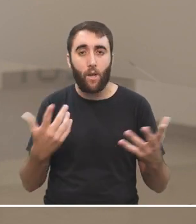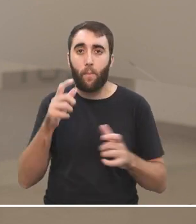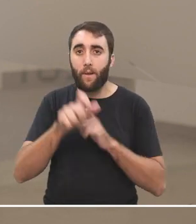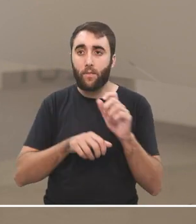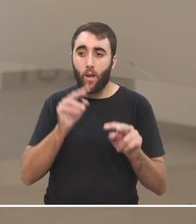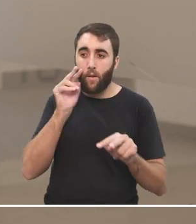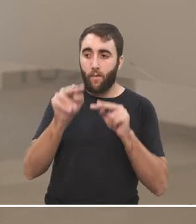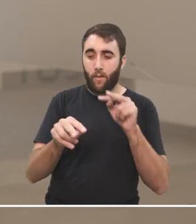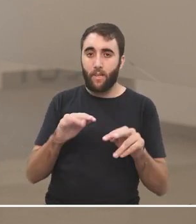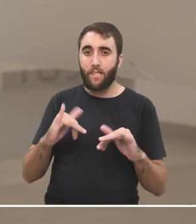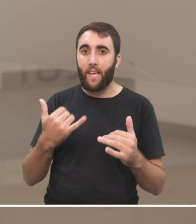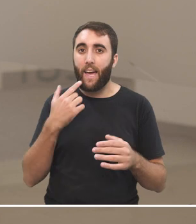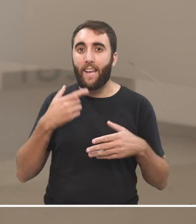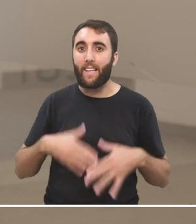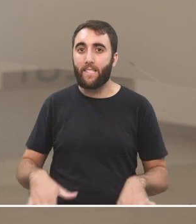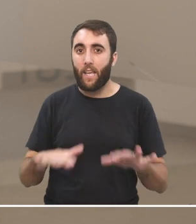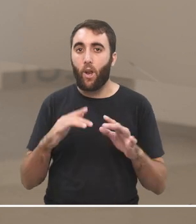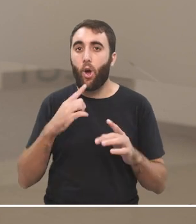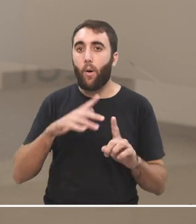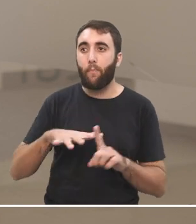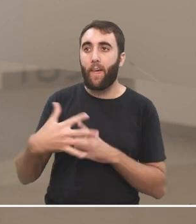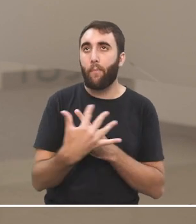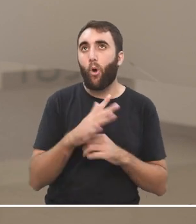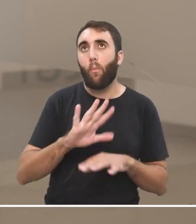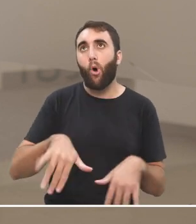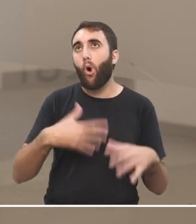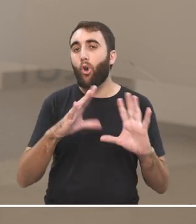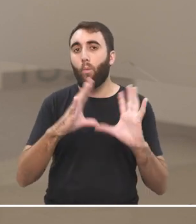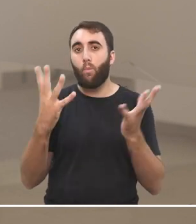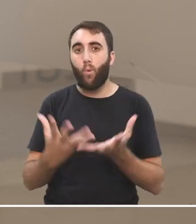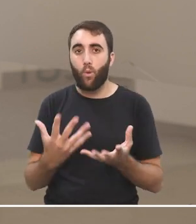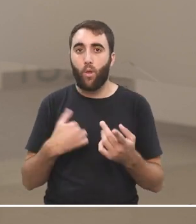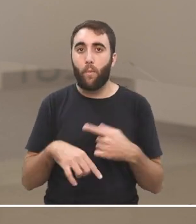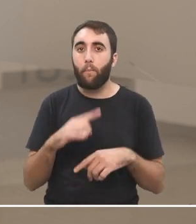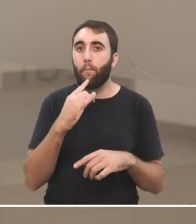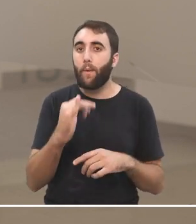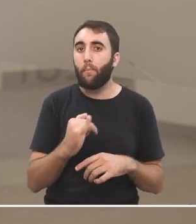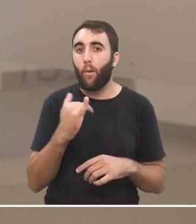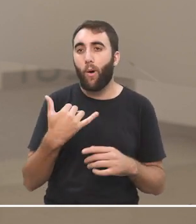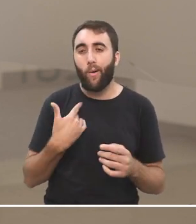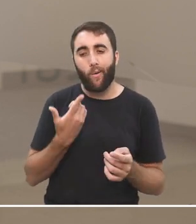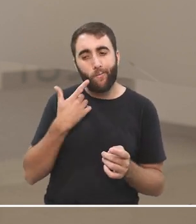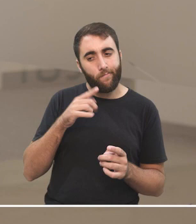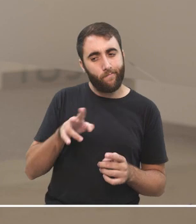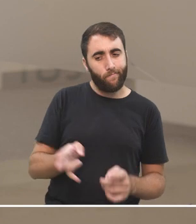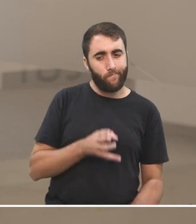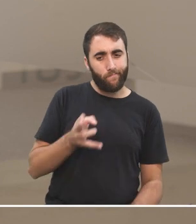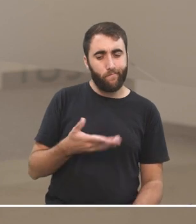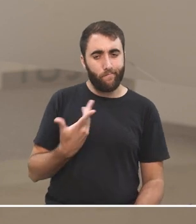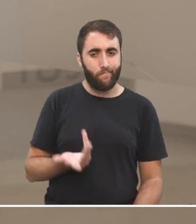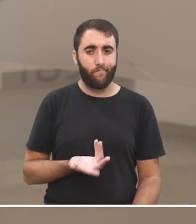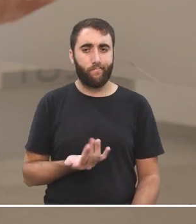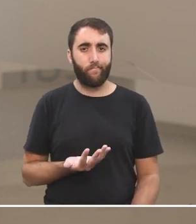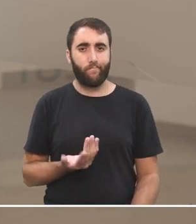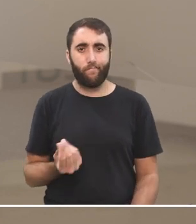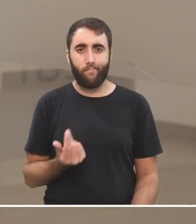personas que nacieron en otro medio ambiente, en otro planeta, con cierto desprecio, con cierta conmiseración, como